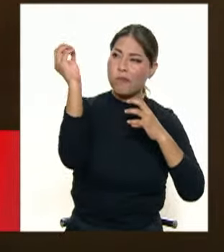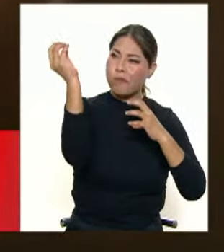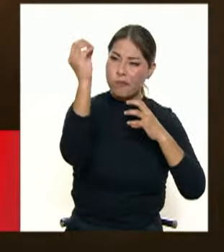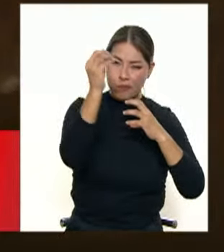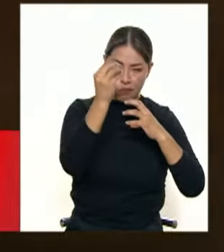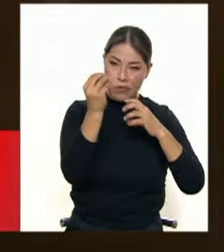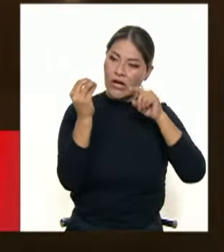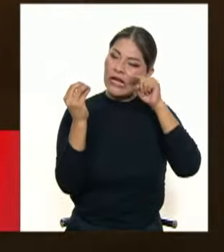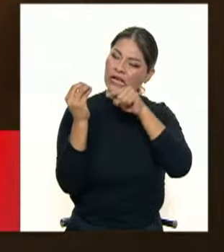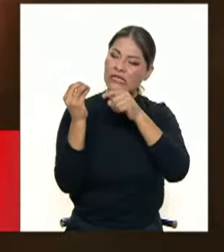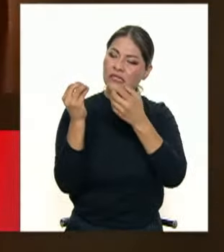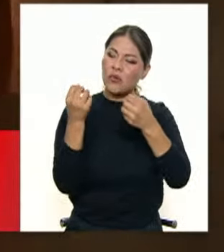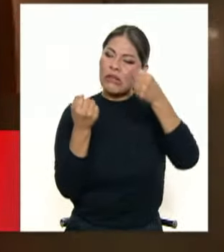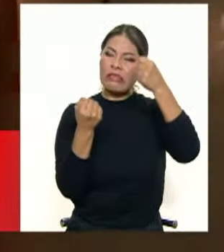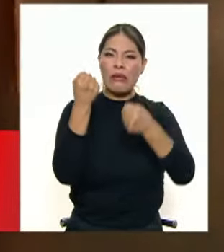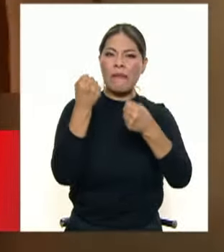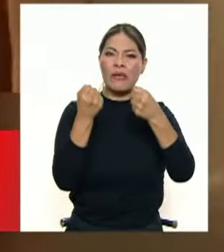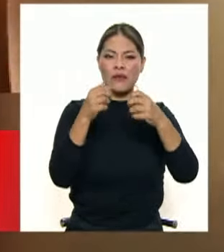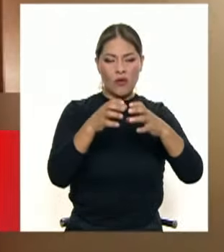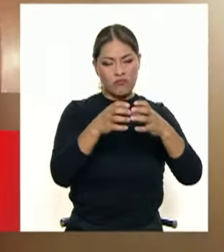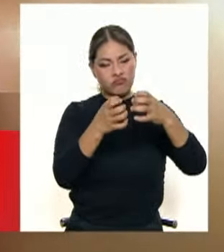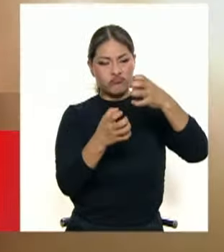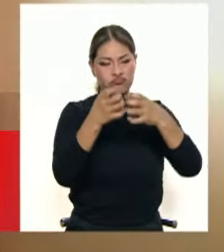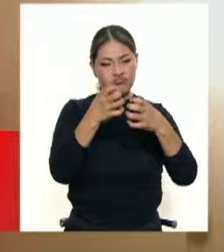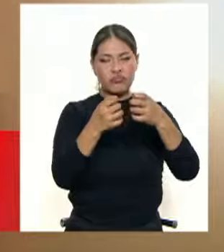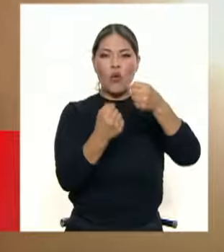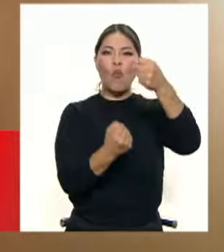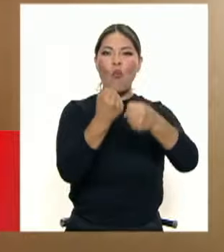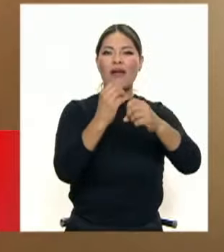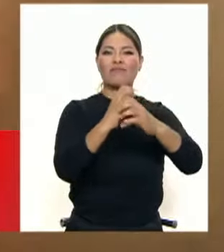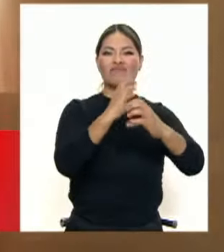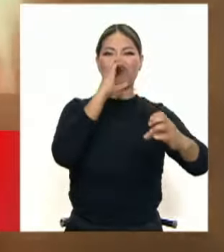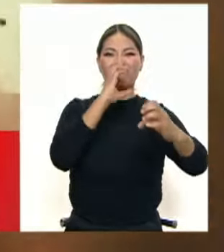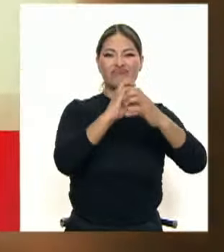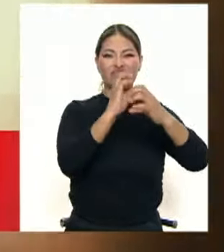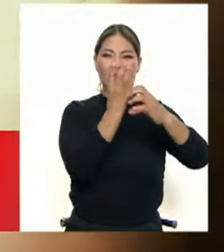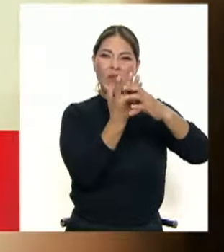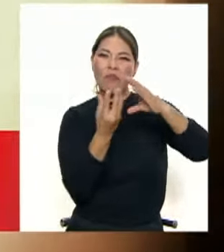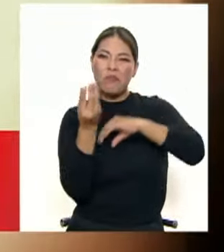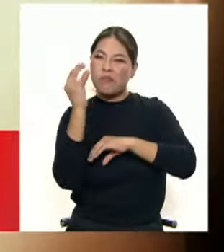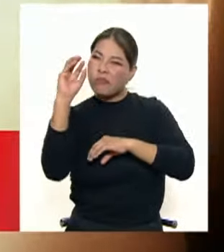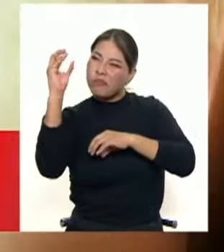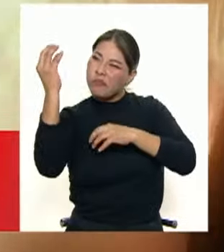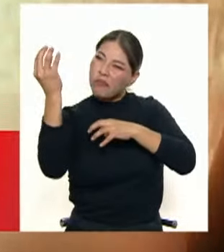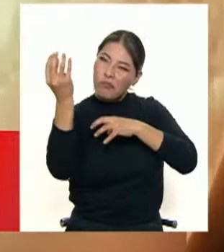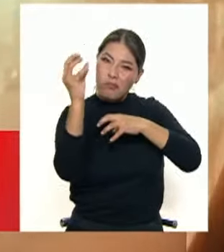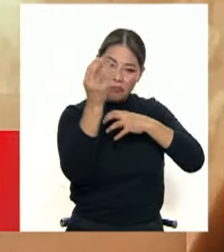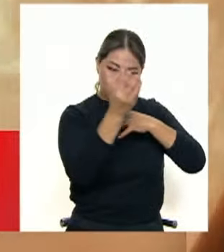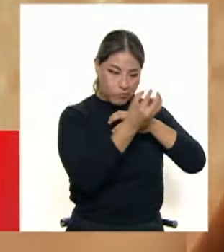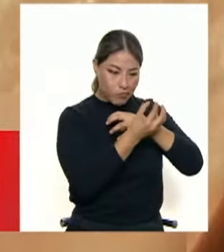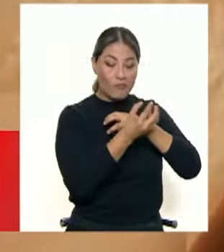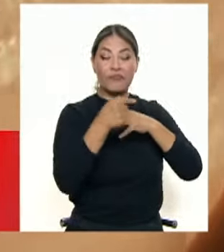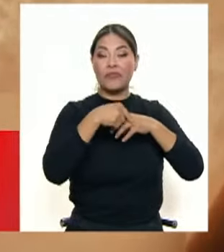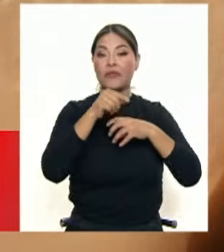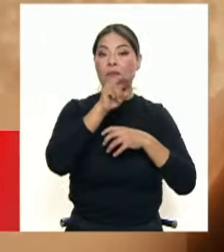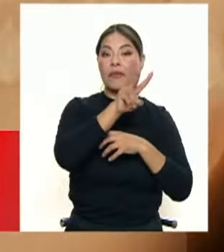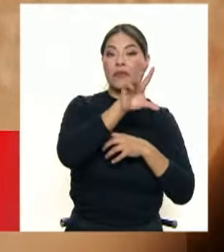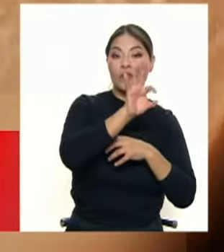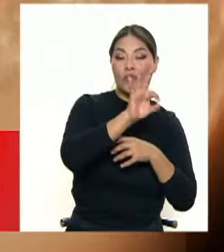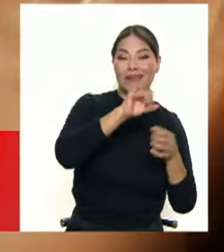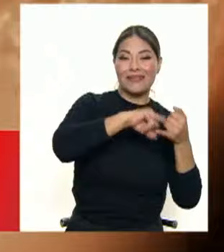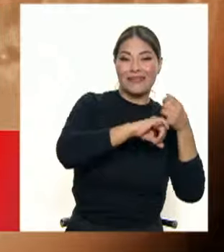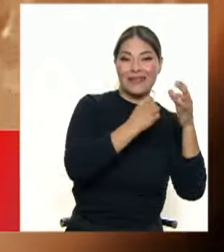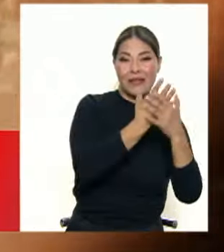de un autobús y quedará atrapado temporalmente por la gravedad de nuestro planeta desde el 29 de septiembre hasta el